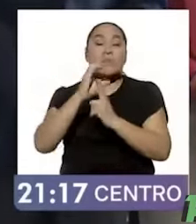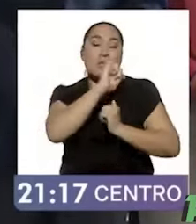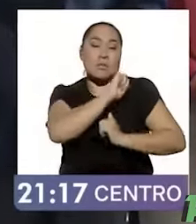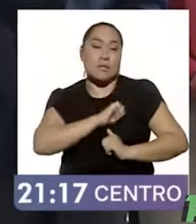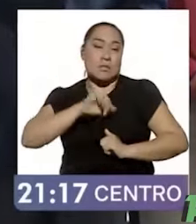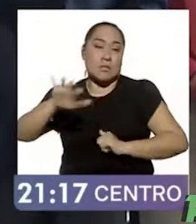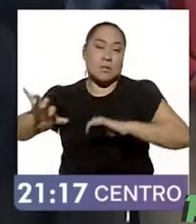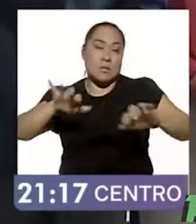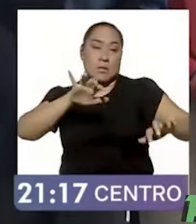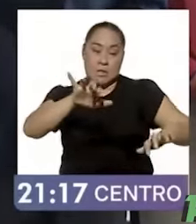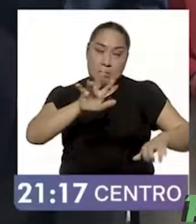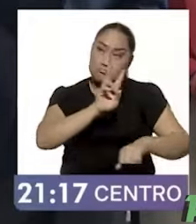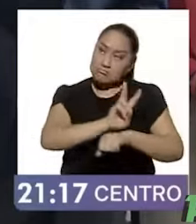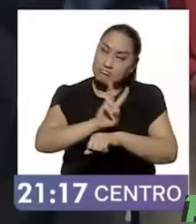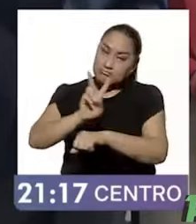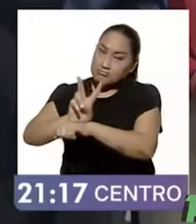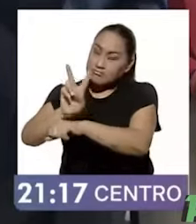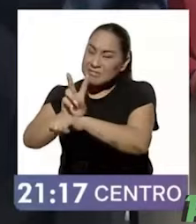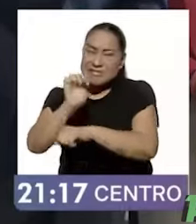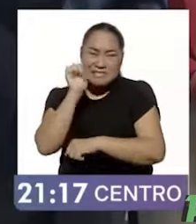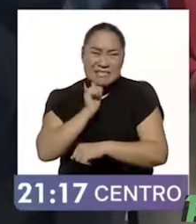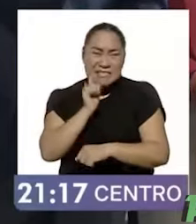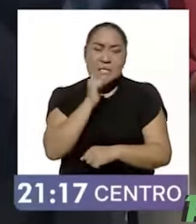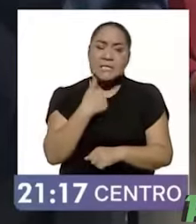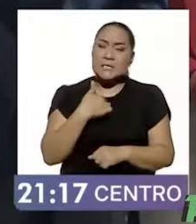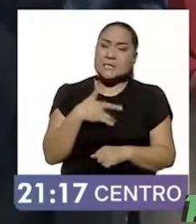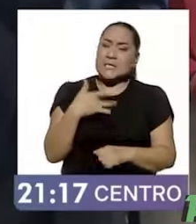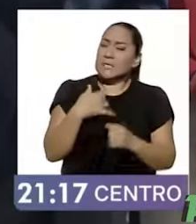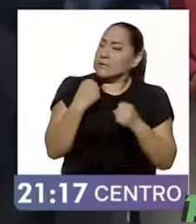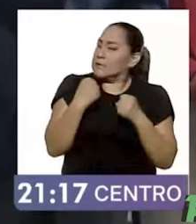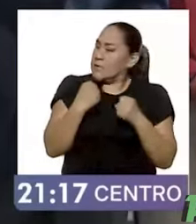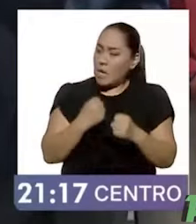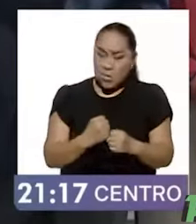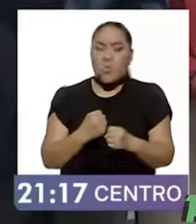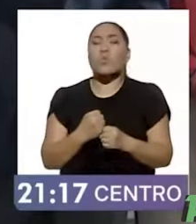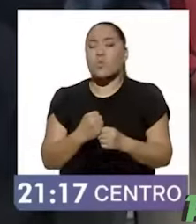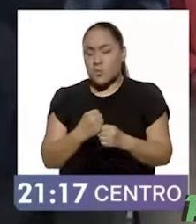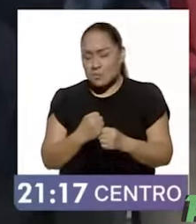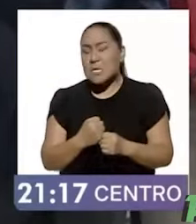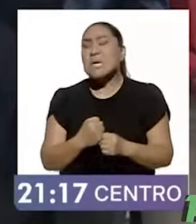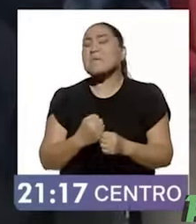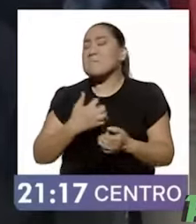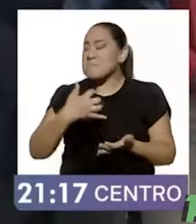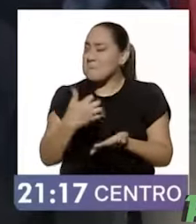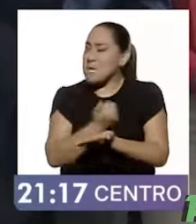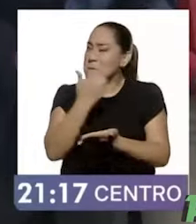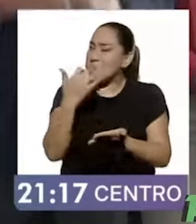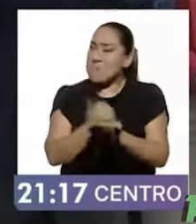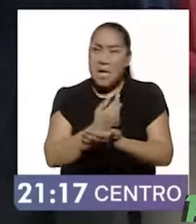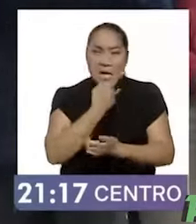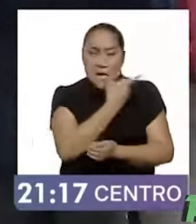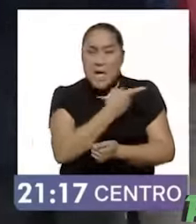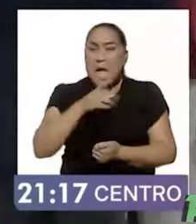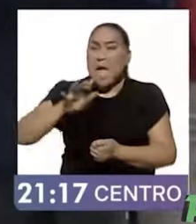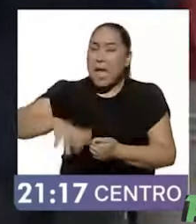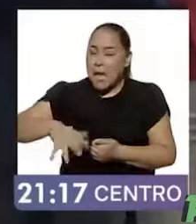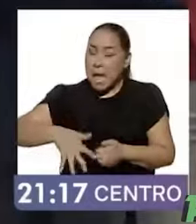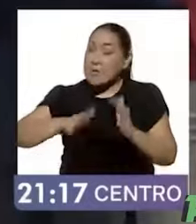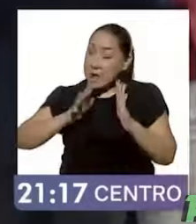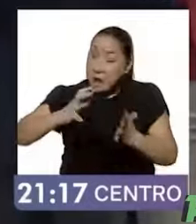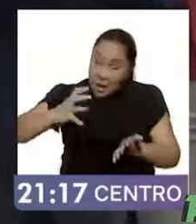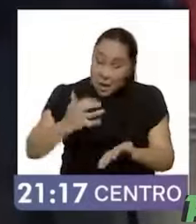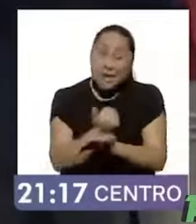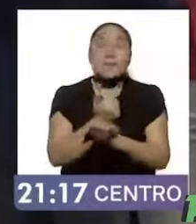respectivo. Estamos seguros y convencidos de nuestras victorias, como aquí se ha dicho, que ganamos